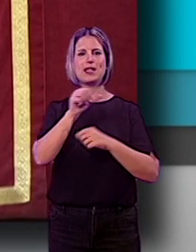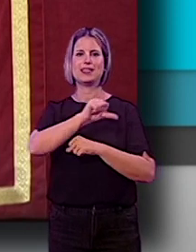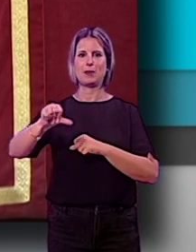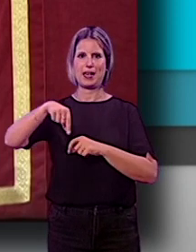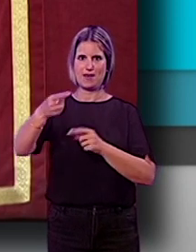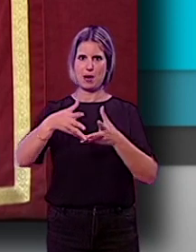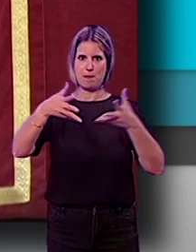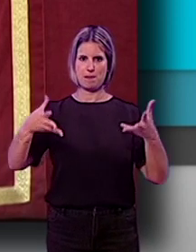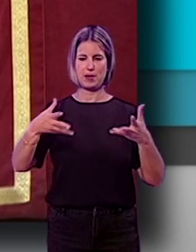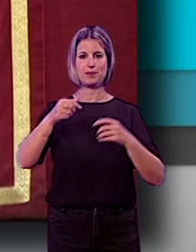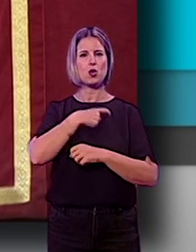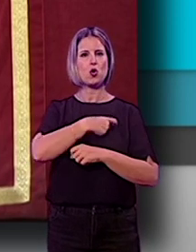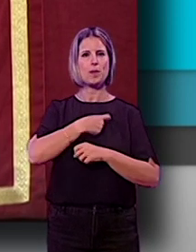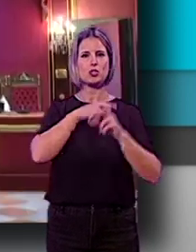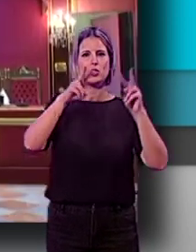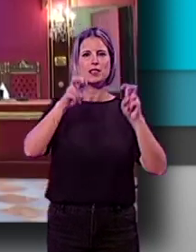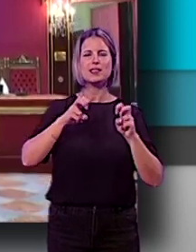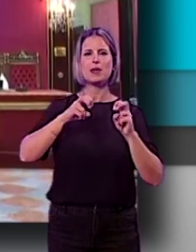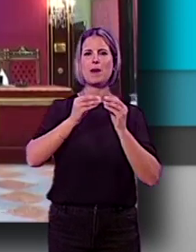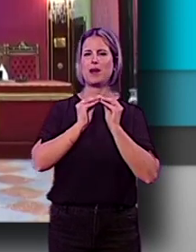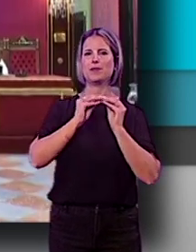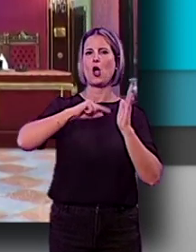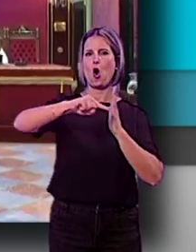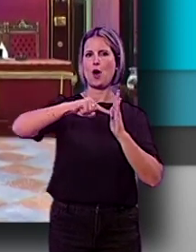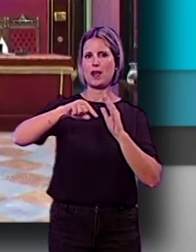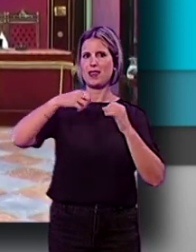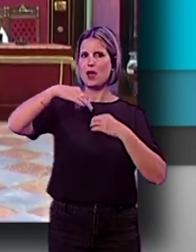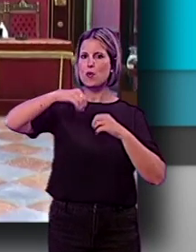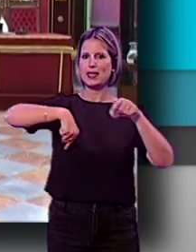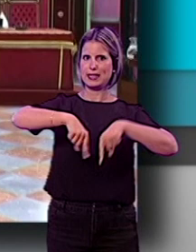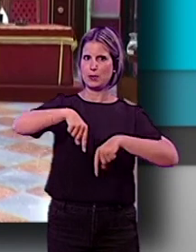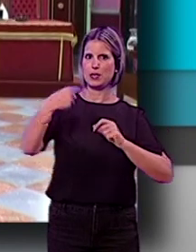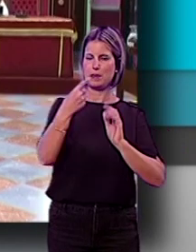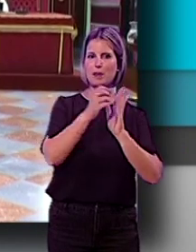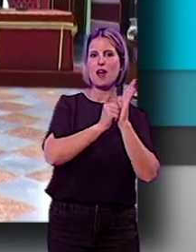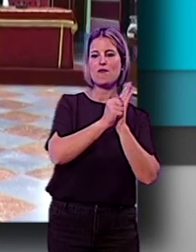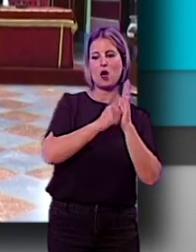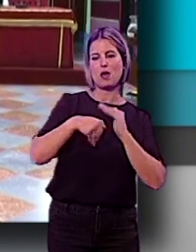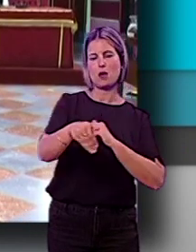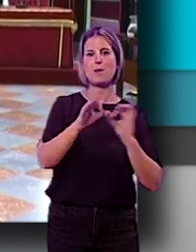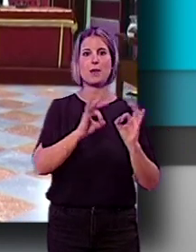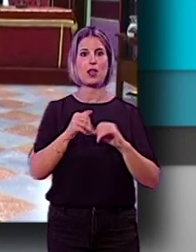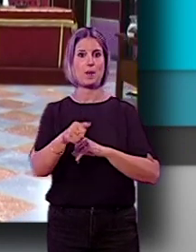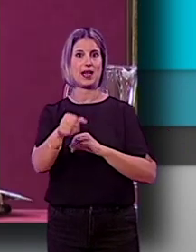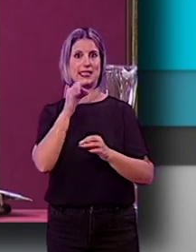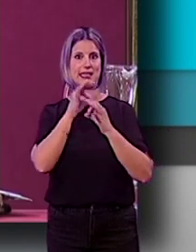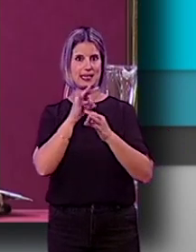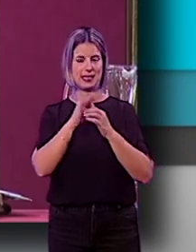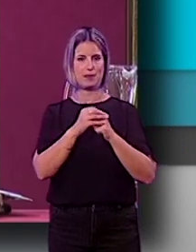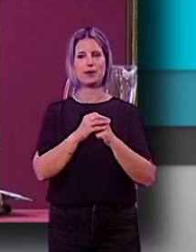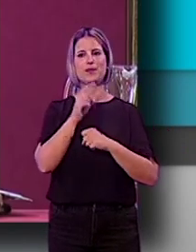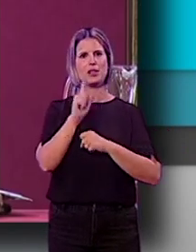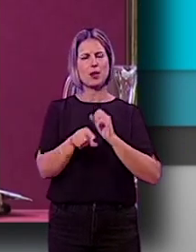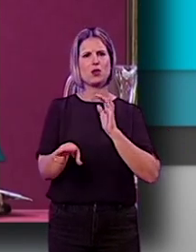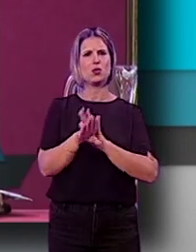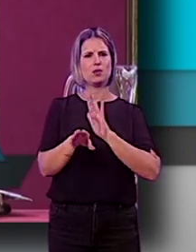comisión también está trabajando en una ordenanza única de transporte con un primer borrador previsto para septiembre. Seguimos avanzando en el desarrollo